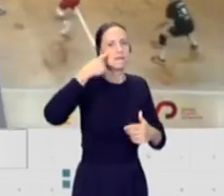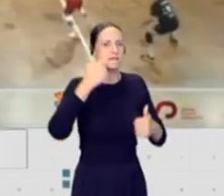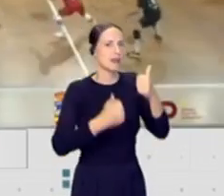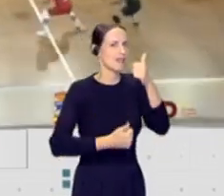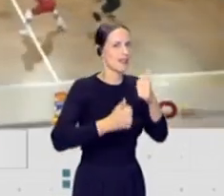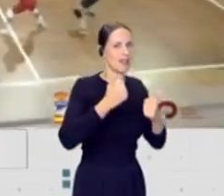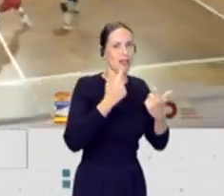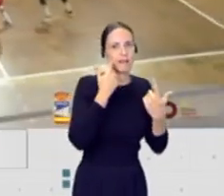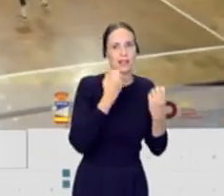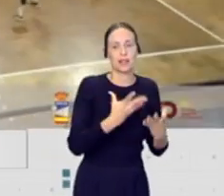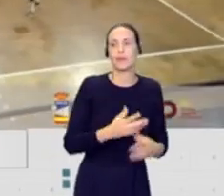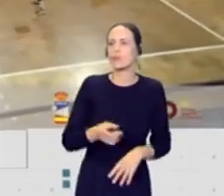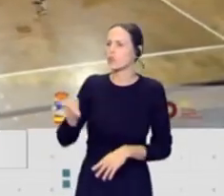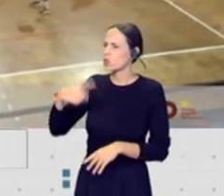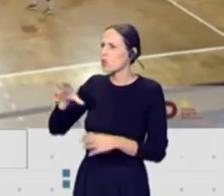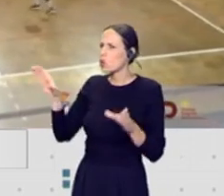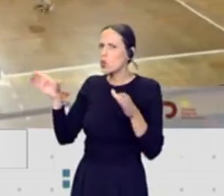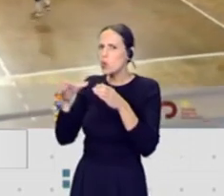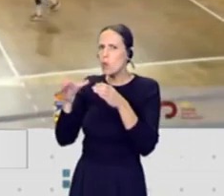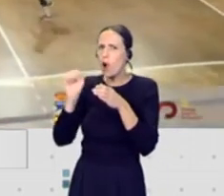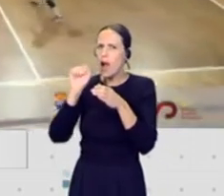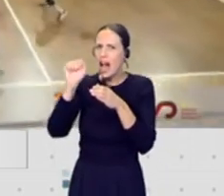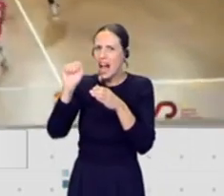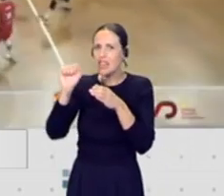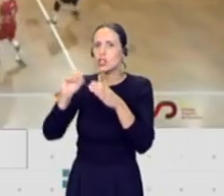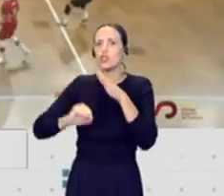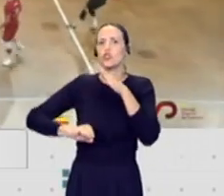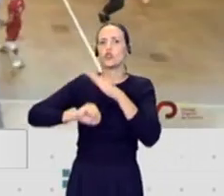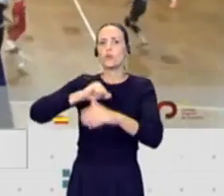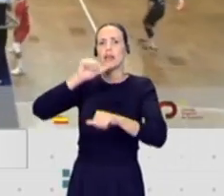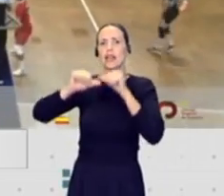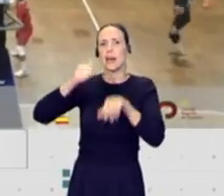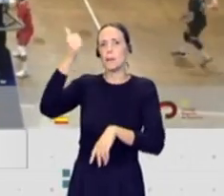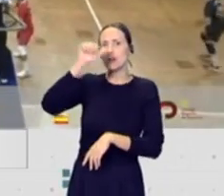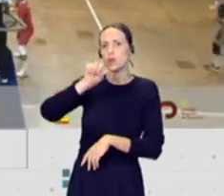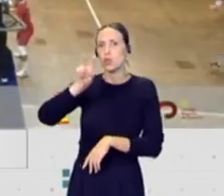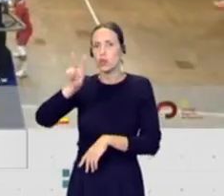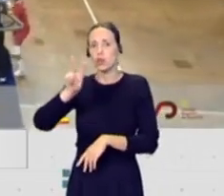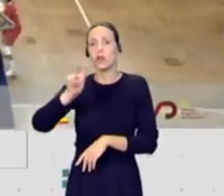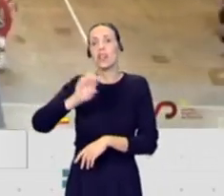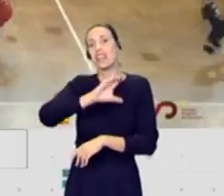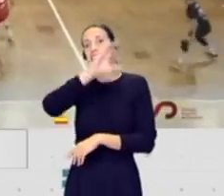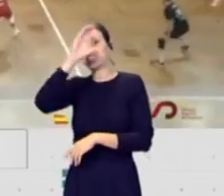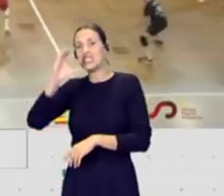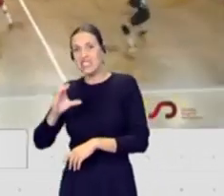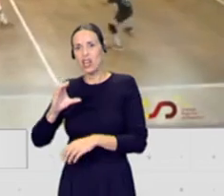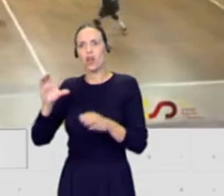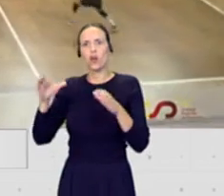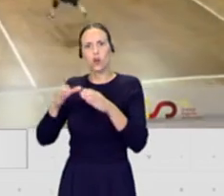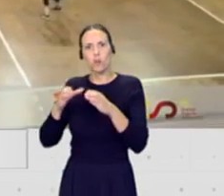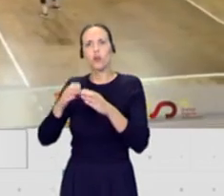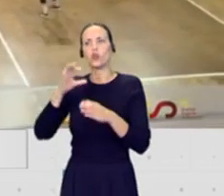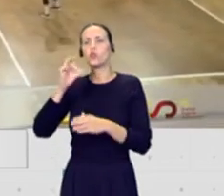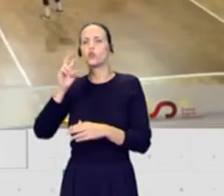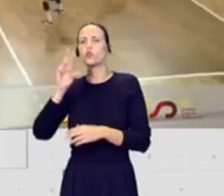Están ustedes en el grupo A de la Superliga Masculina 2. En el grupo C está el SWAC Canarias. ¿Por qué separan a los equipos canarios